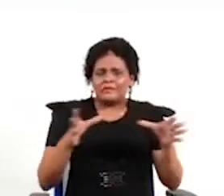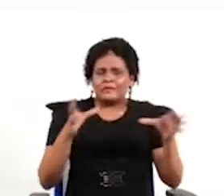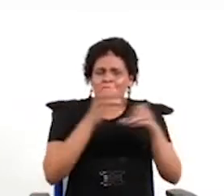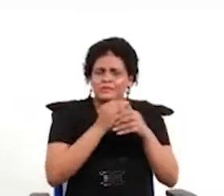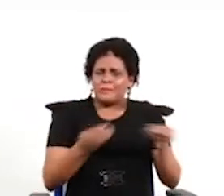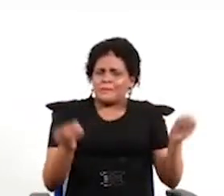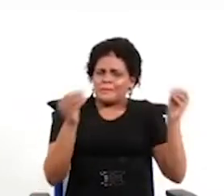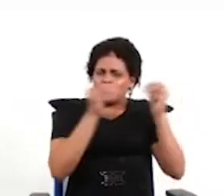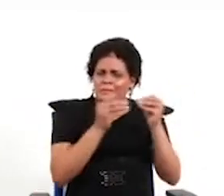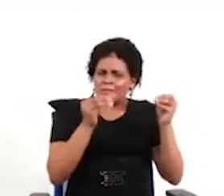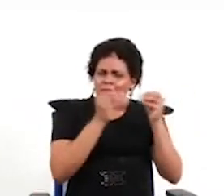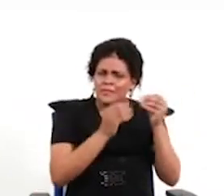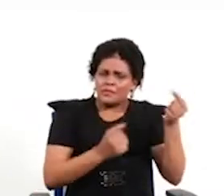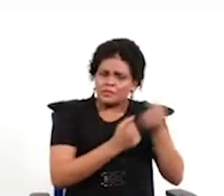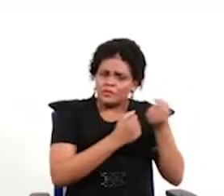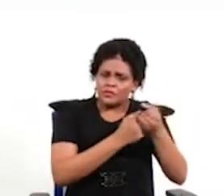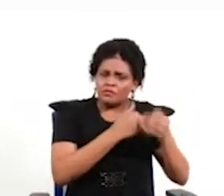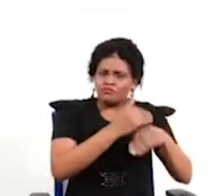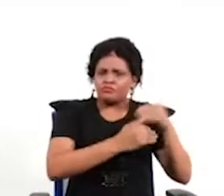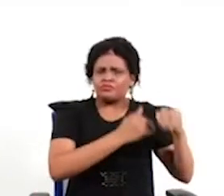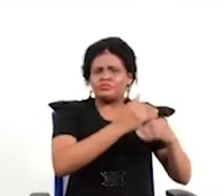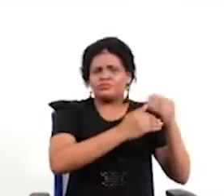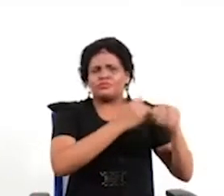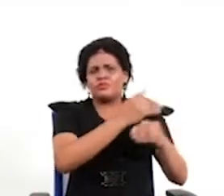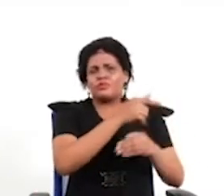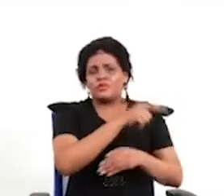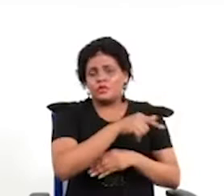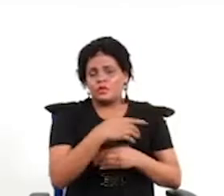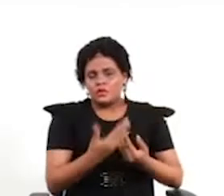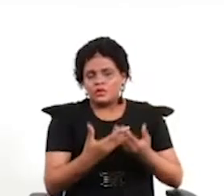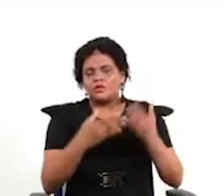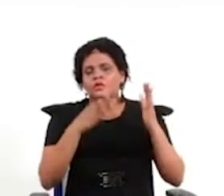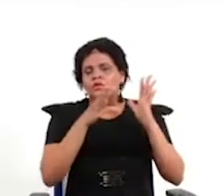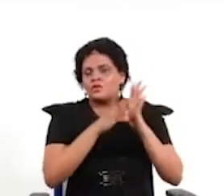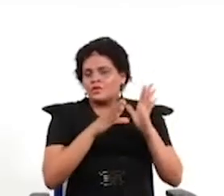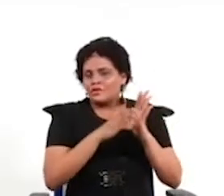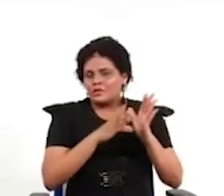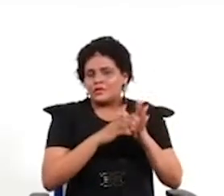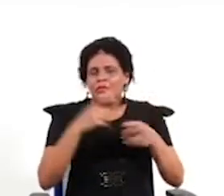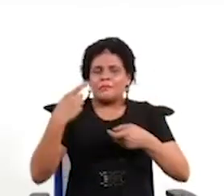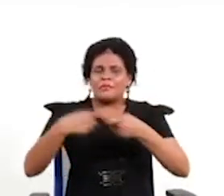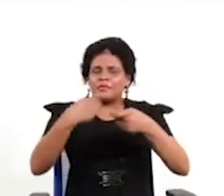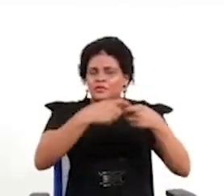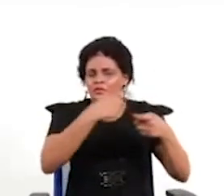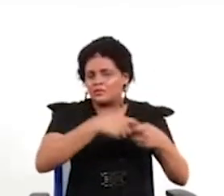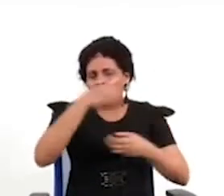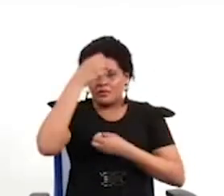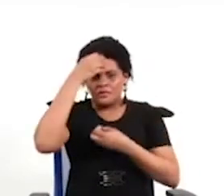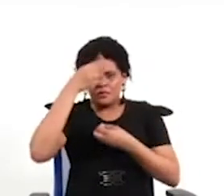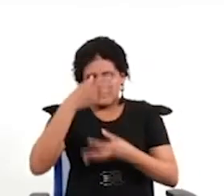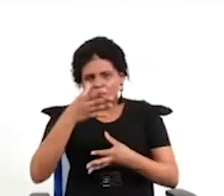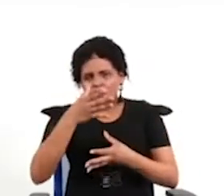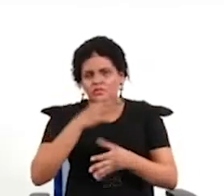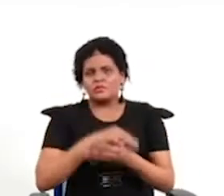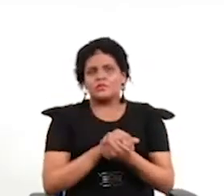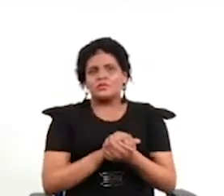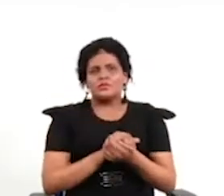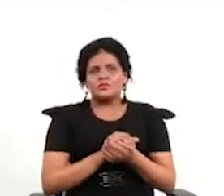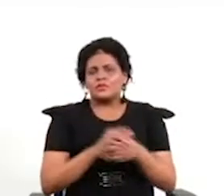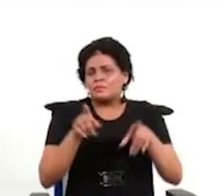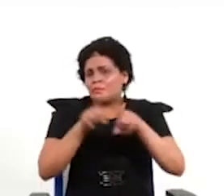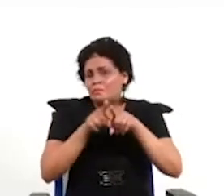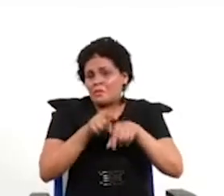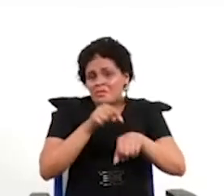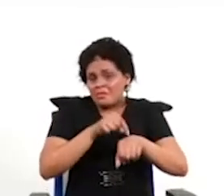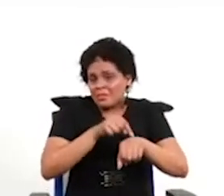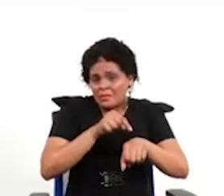dos dimensiones, las características del mecanismo participativo, información, primero, un tiempo